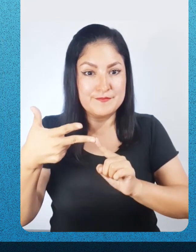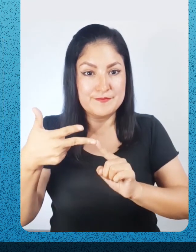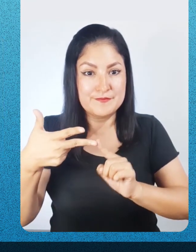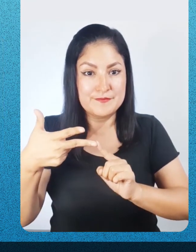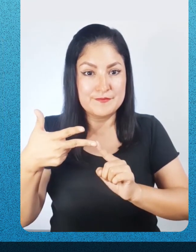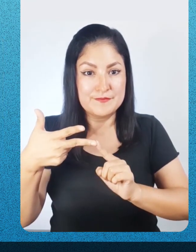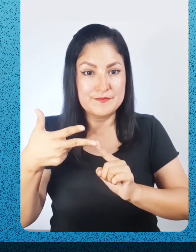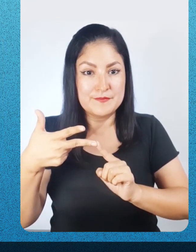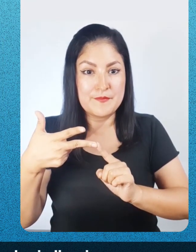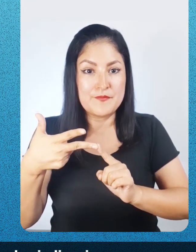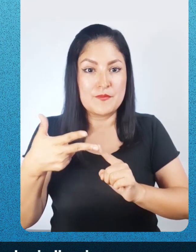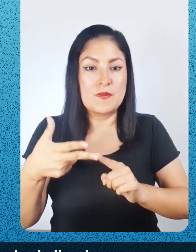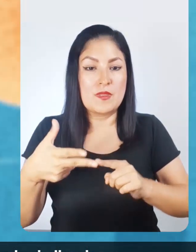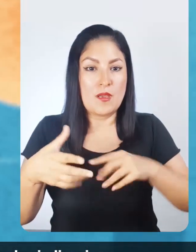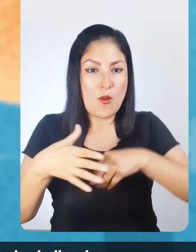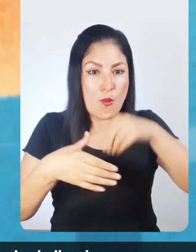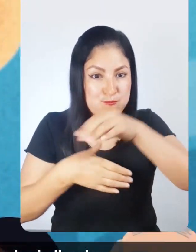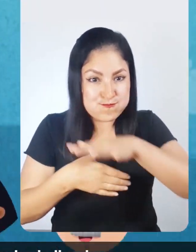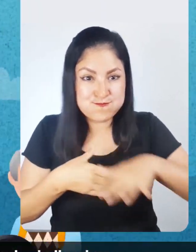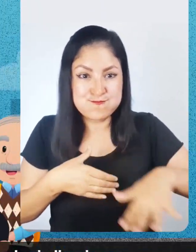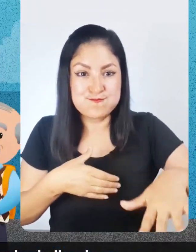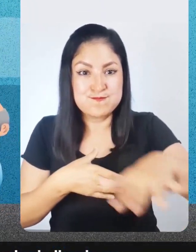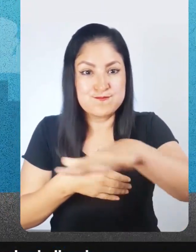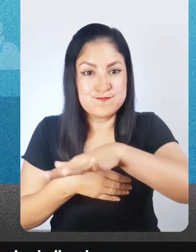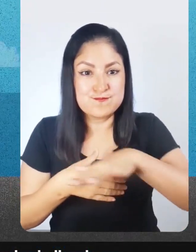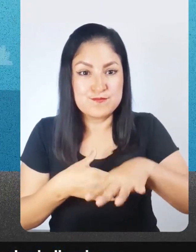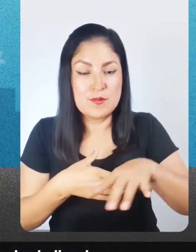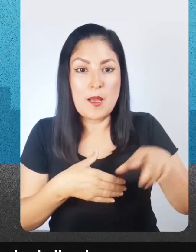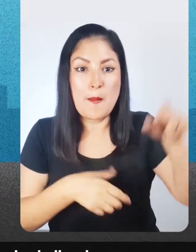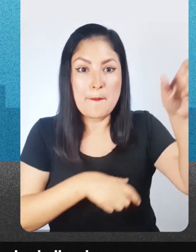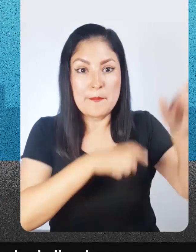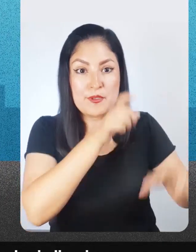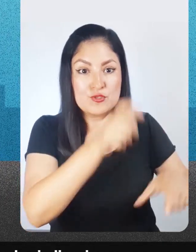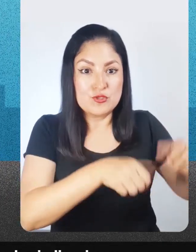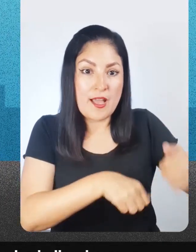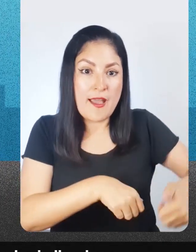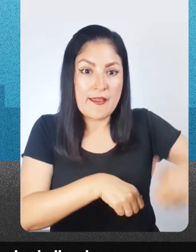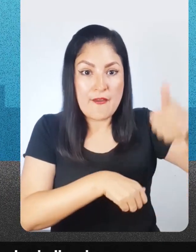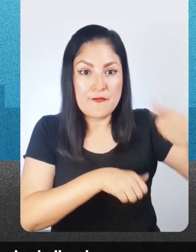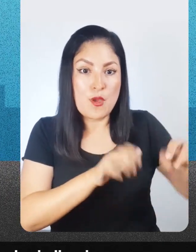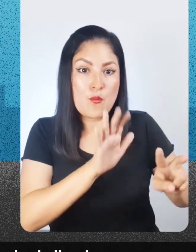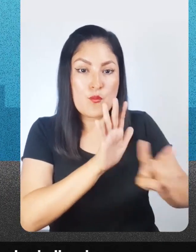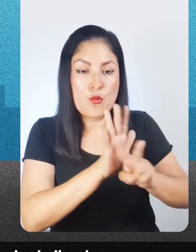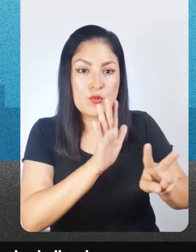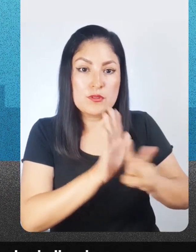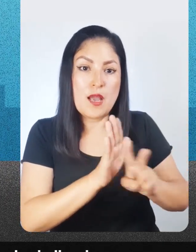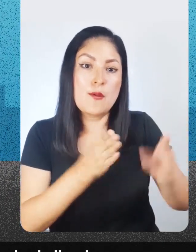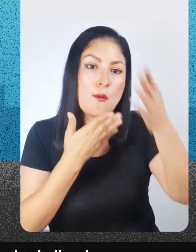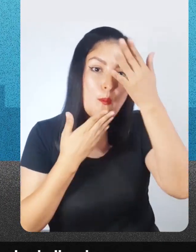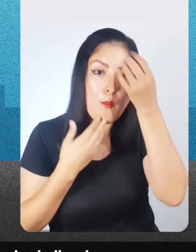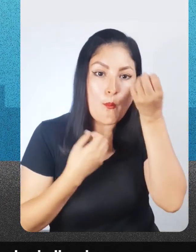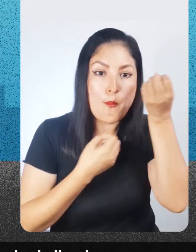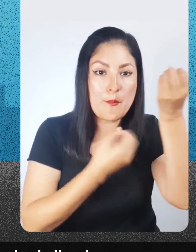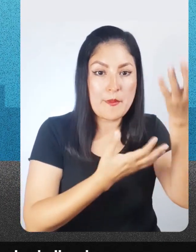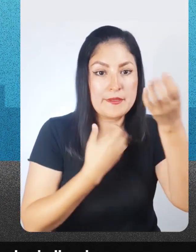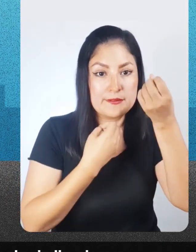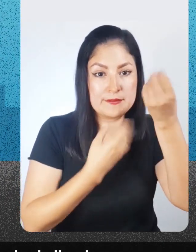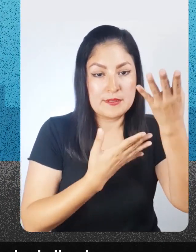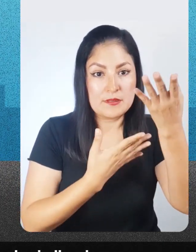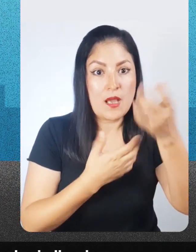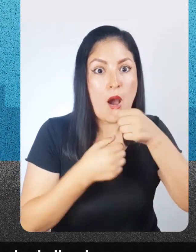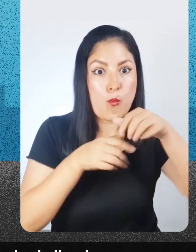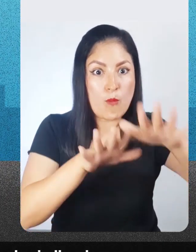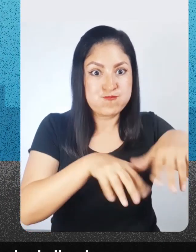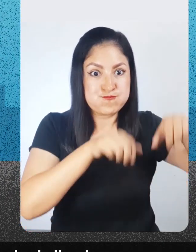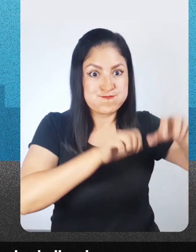Momento 3. Evacúa hacia las zonas seguras externas y sigue las indicaciones de las autoridades o voluntarios hasta